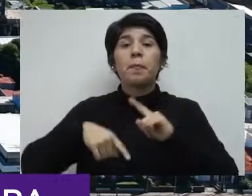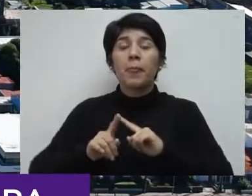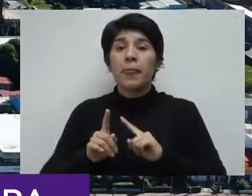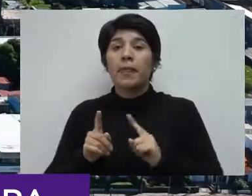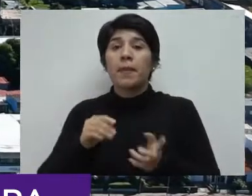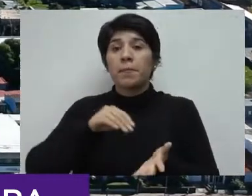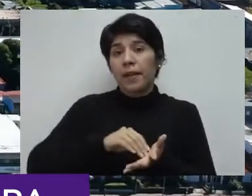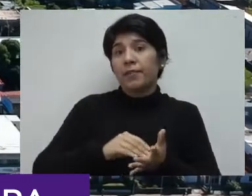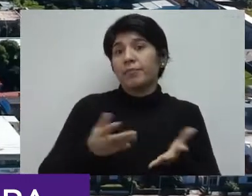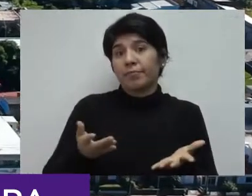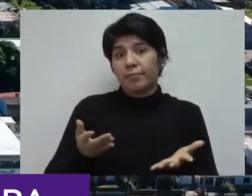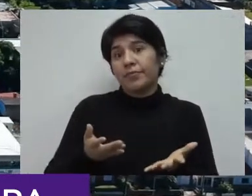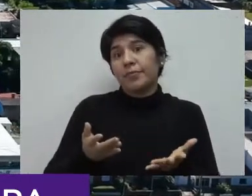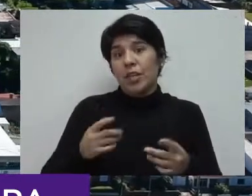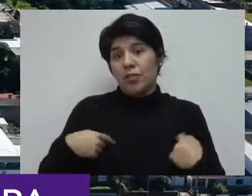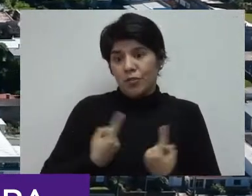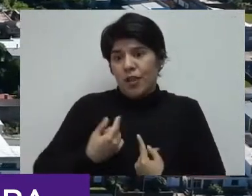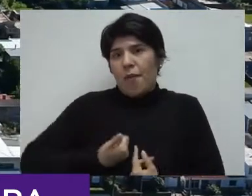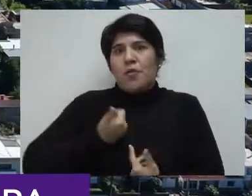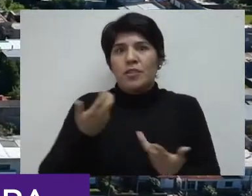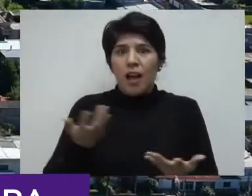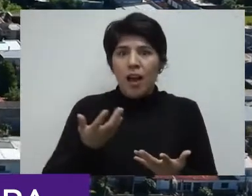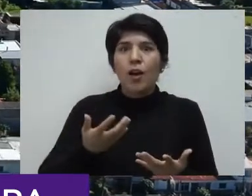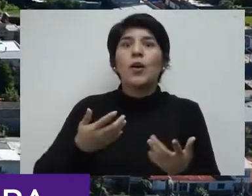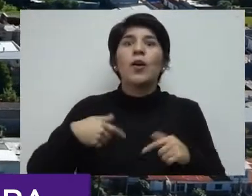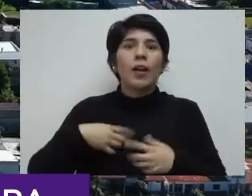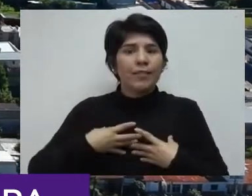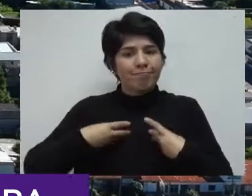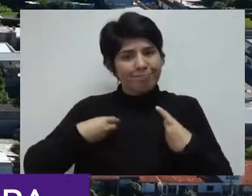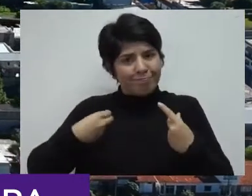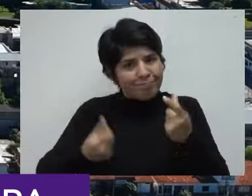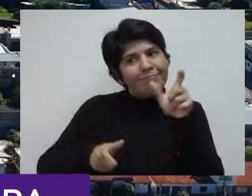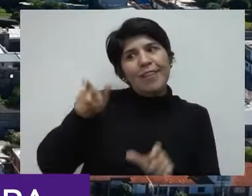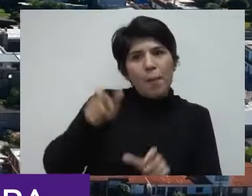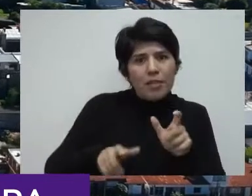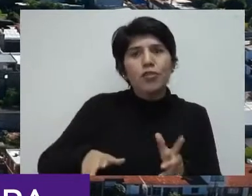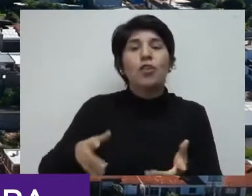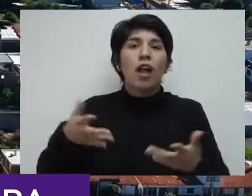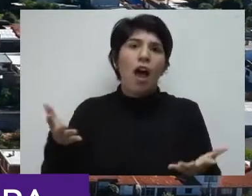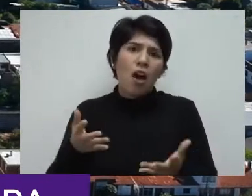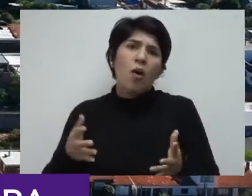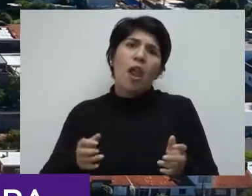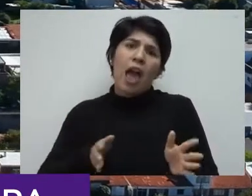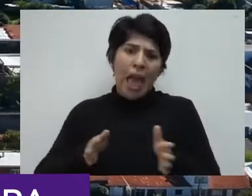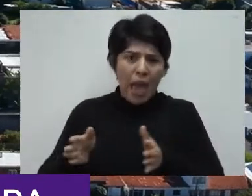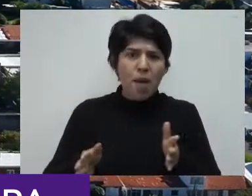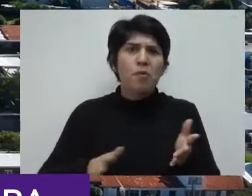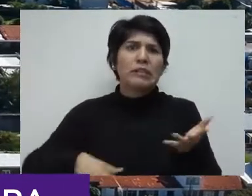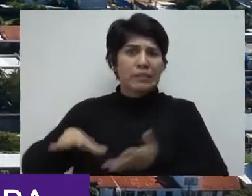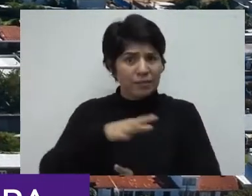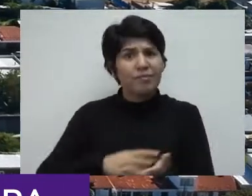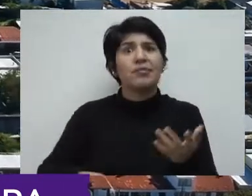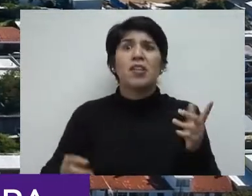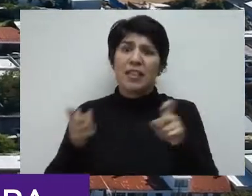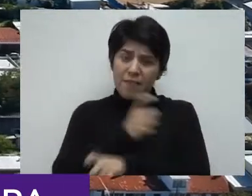además, bueno, un poco se aprovechan estas instancias para sensibilizar a la comunidad, estamos viviendo una época